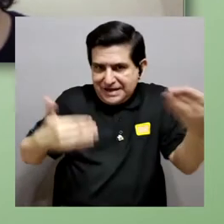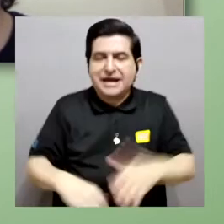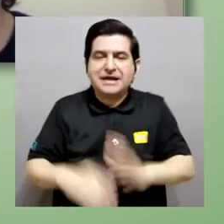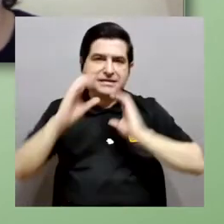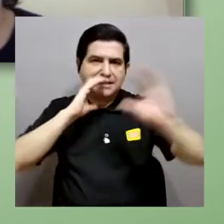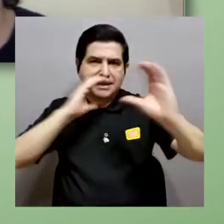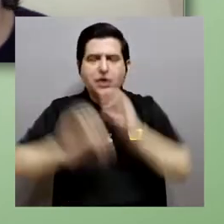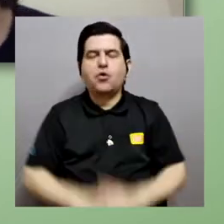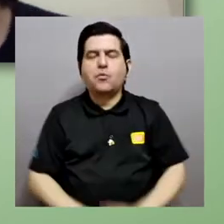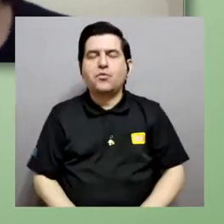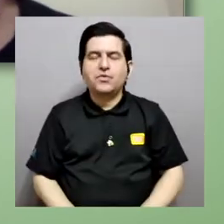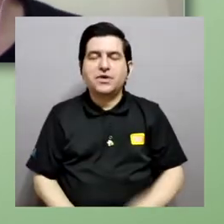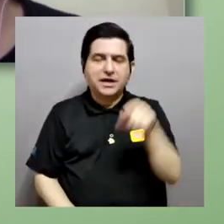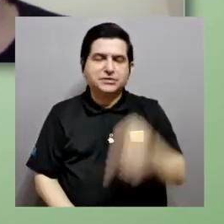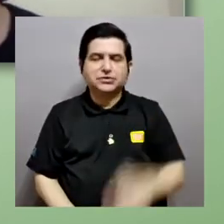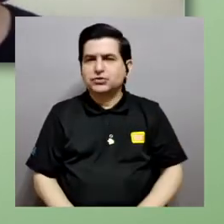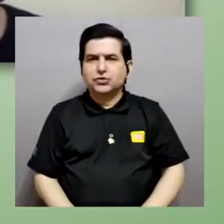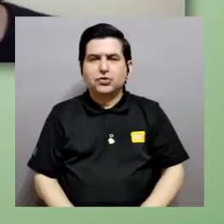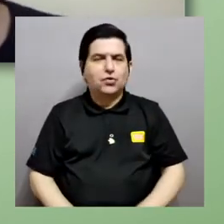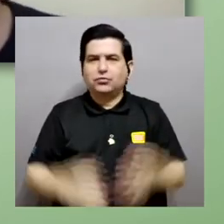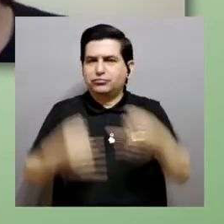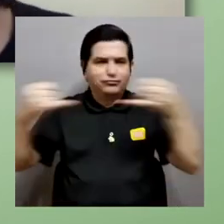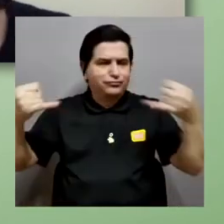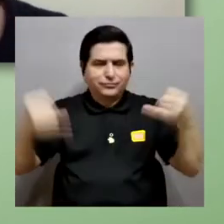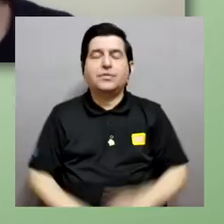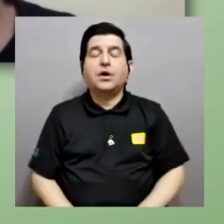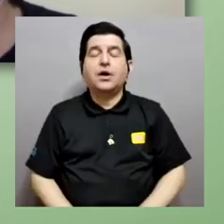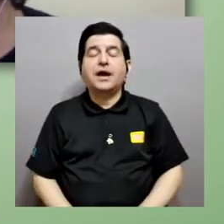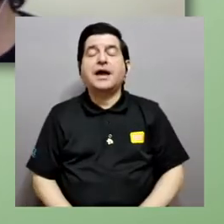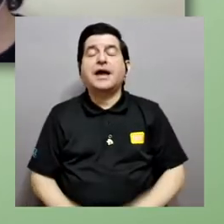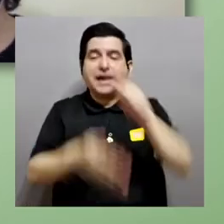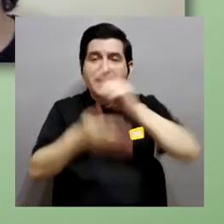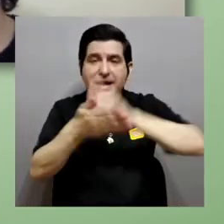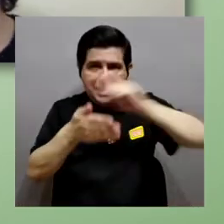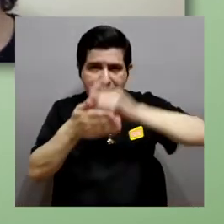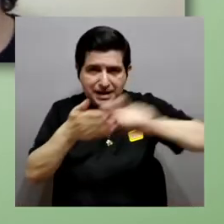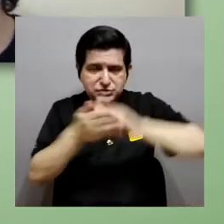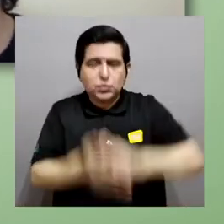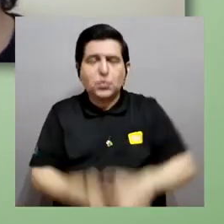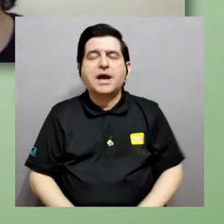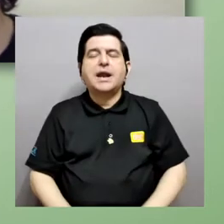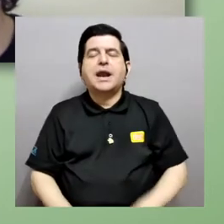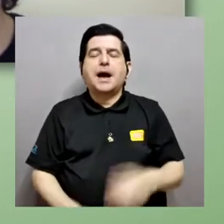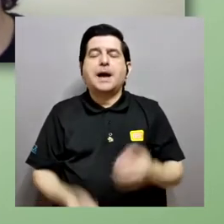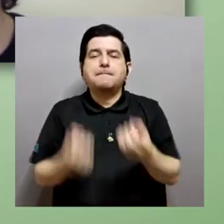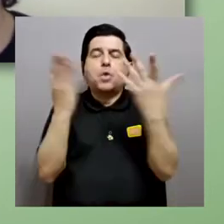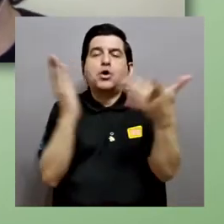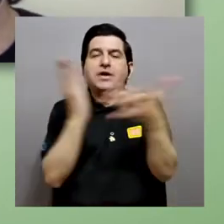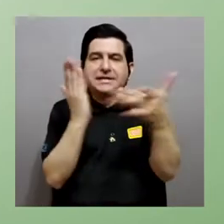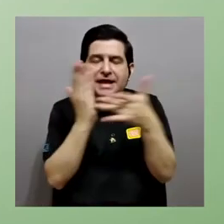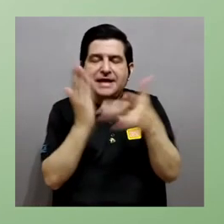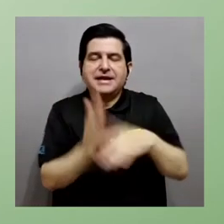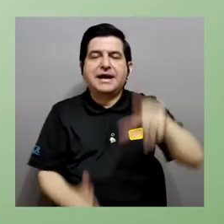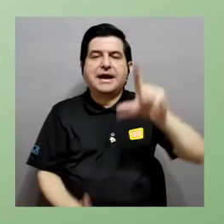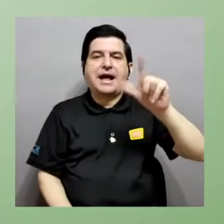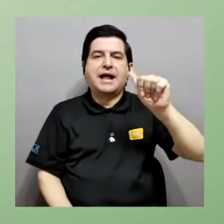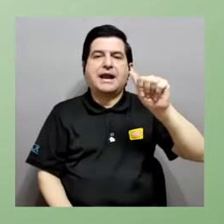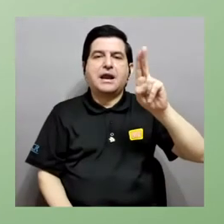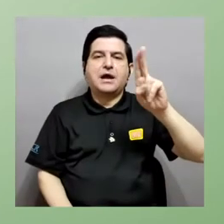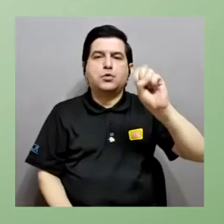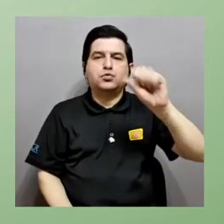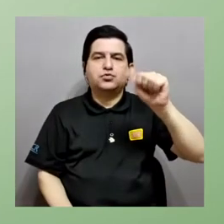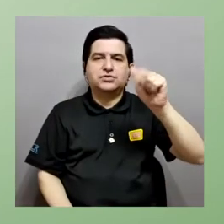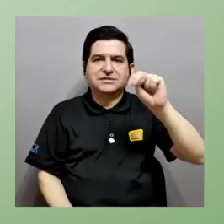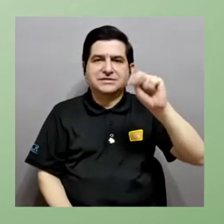y Comunicaciones Inalámbricas de la Escuela Politécnica Federal de La USANA en Suiza. Elabora